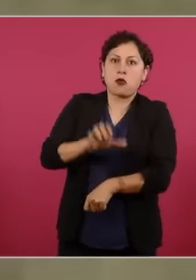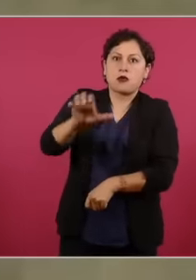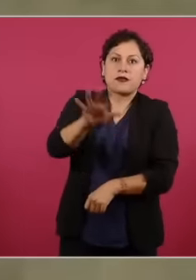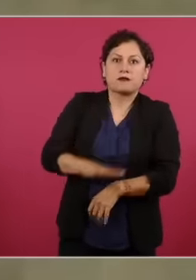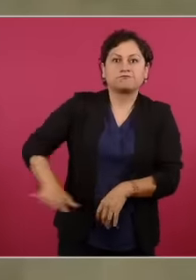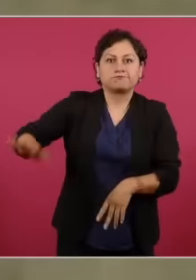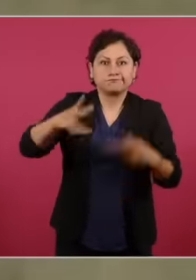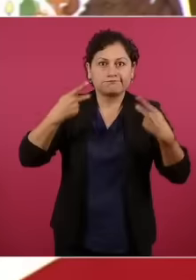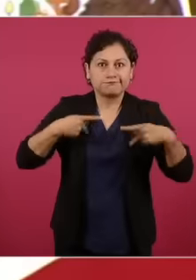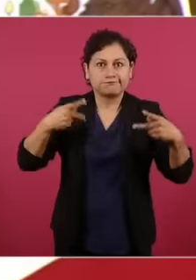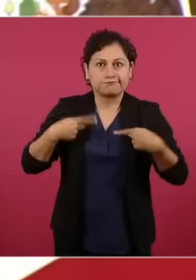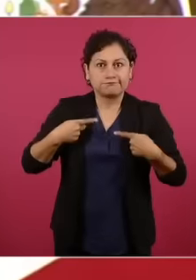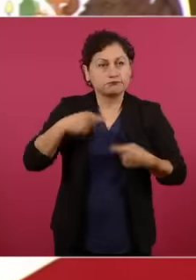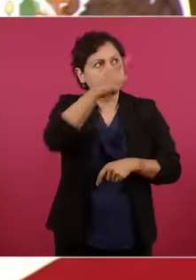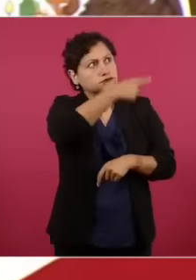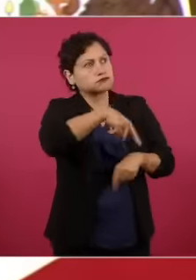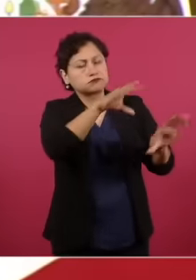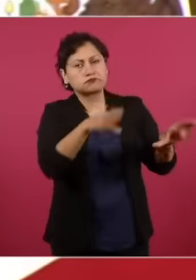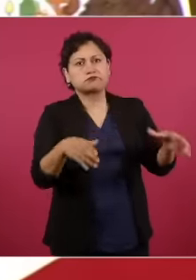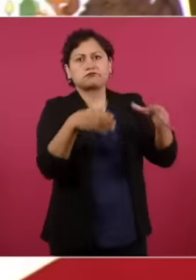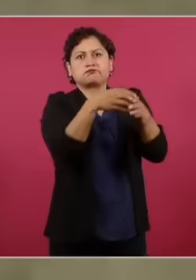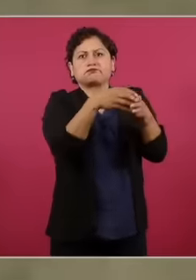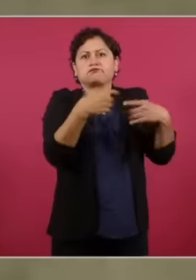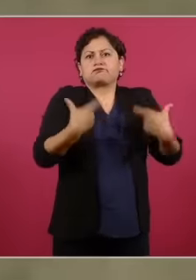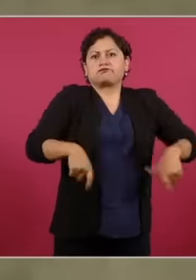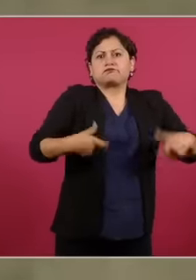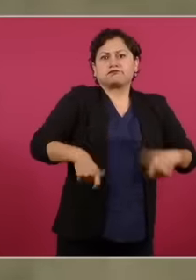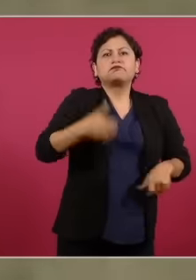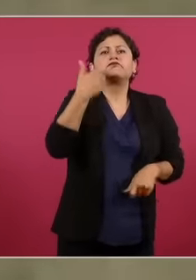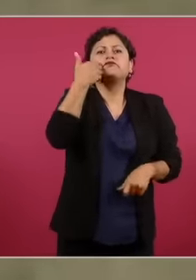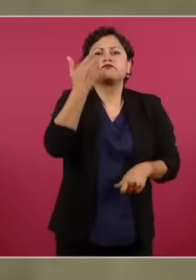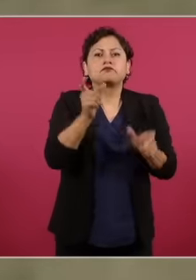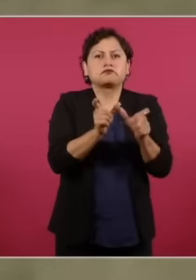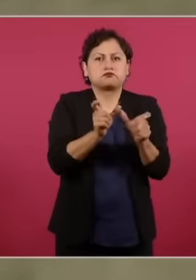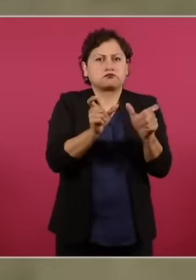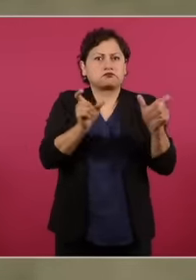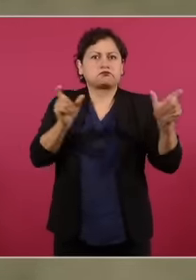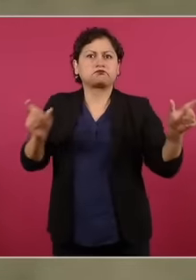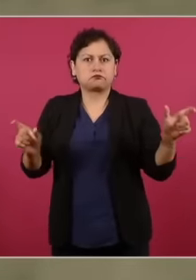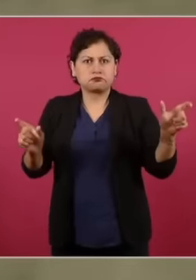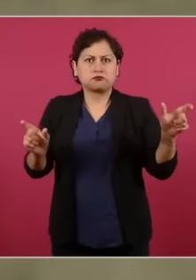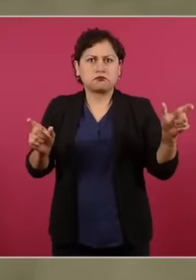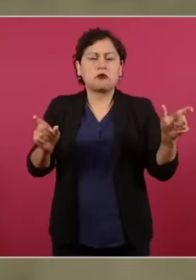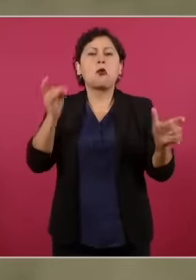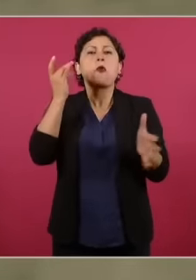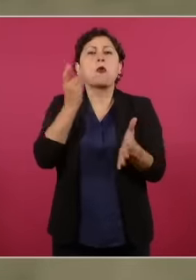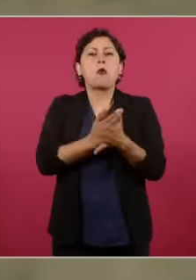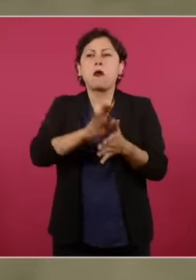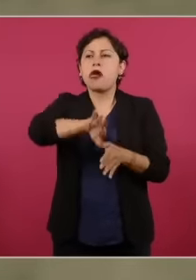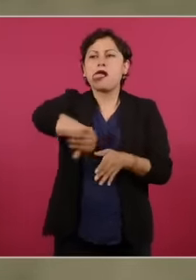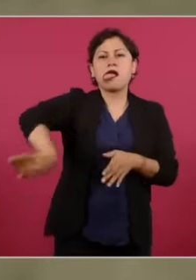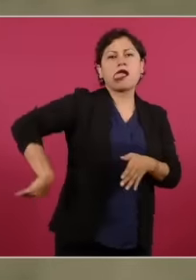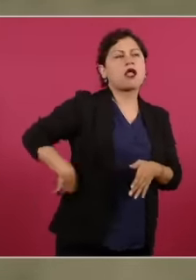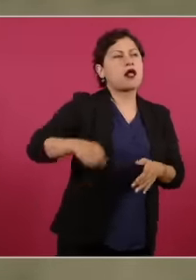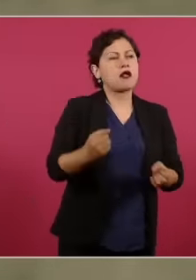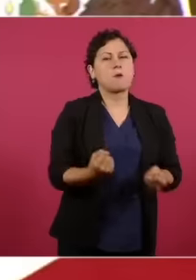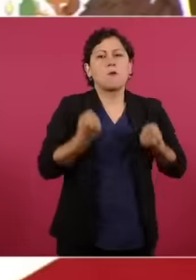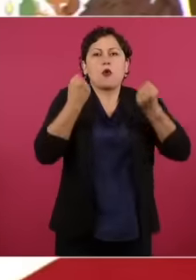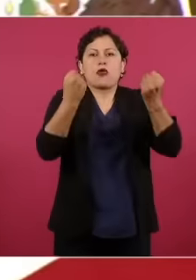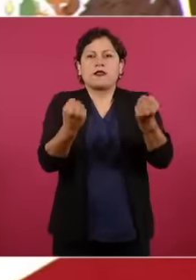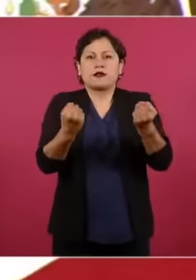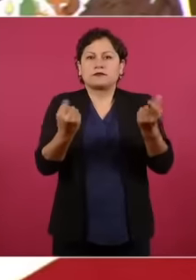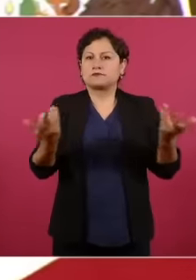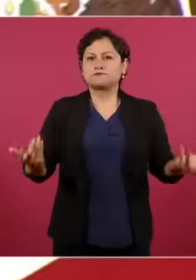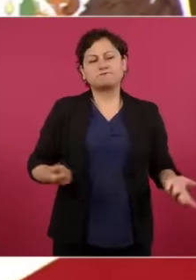Es Kratos Sin demos Quieren poder Sin pueblo Al